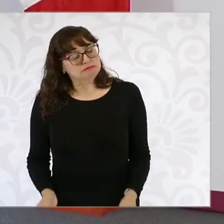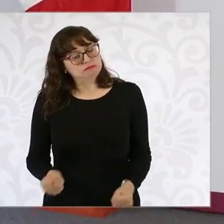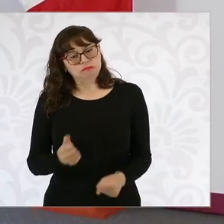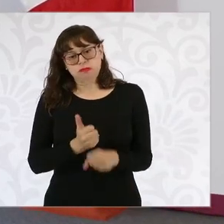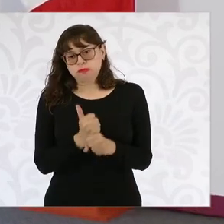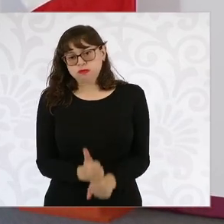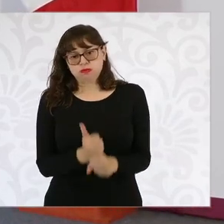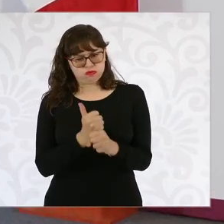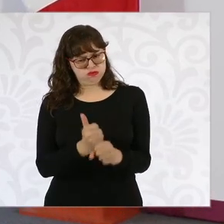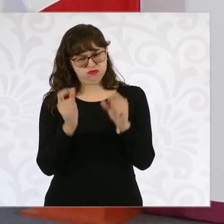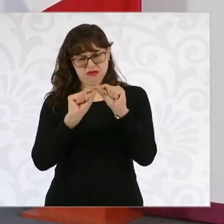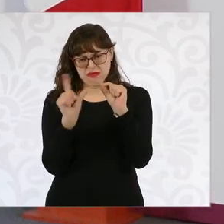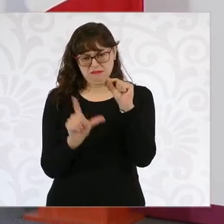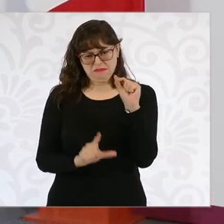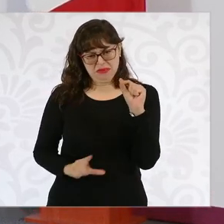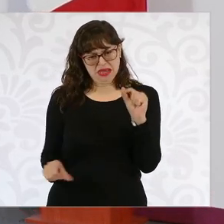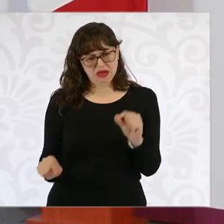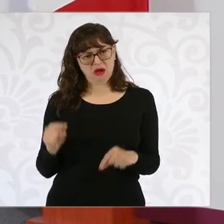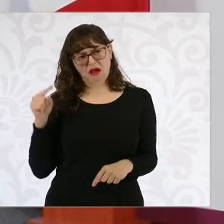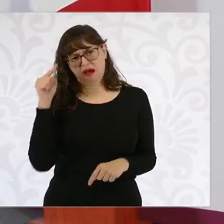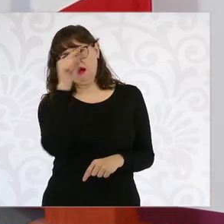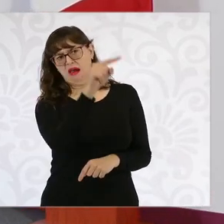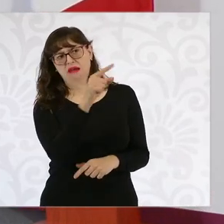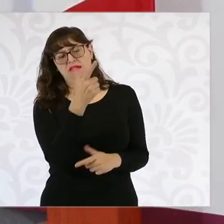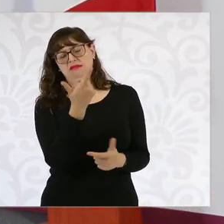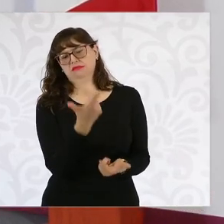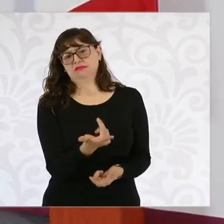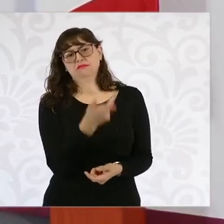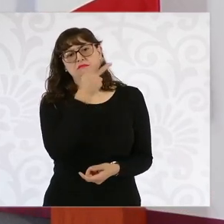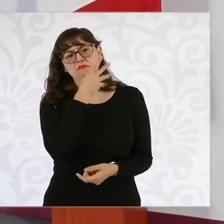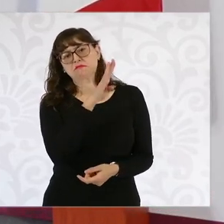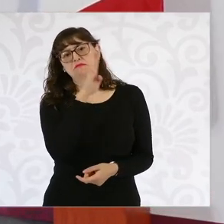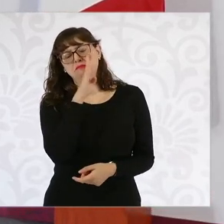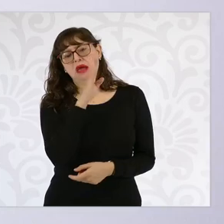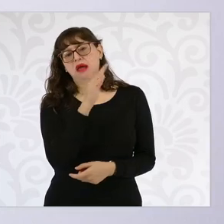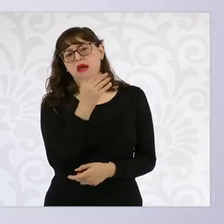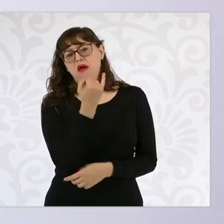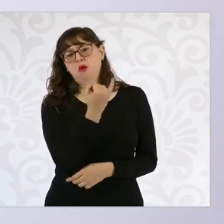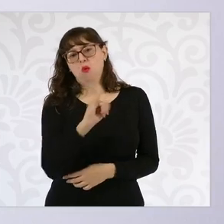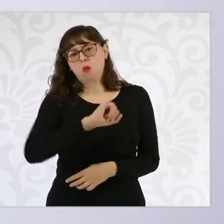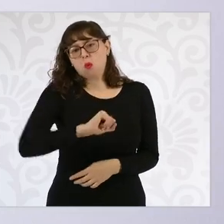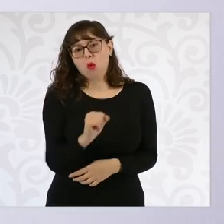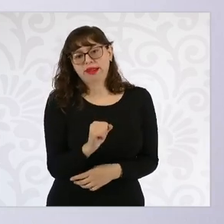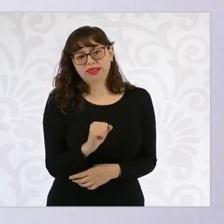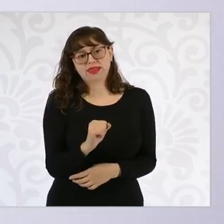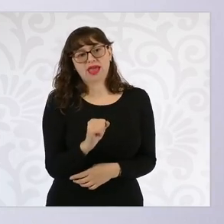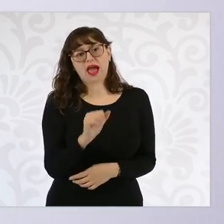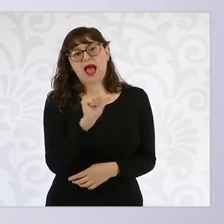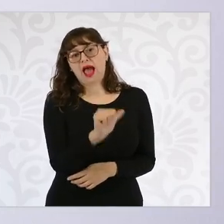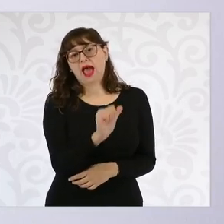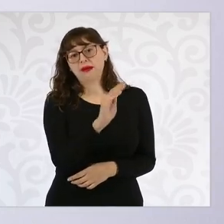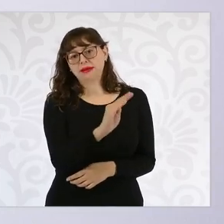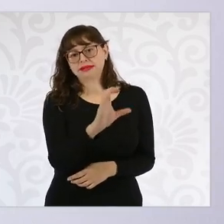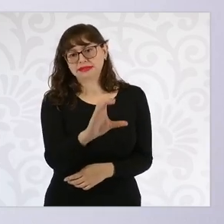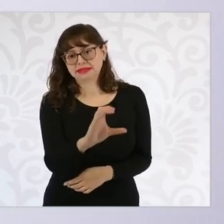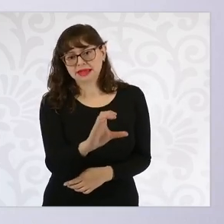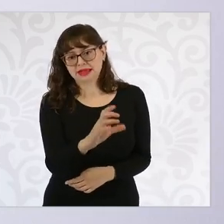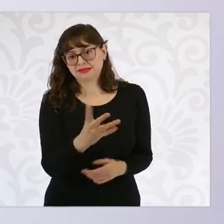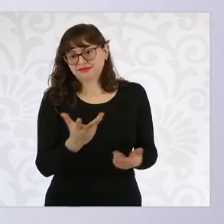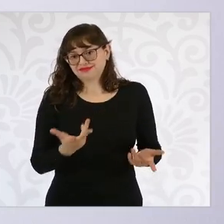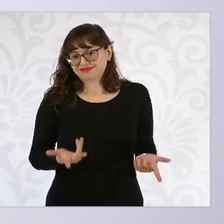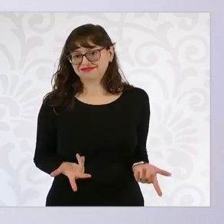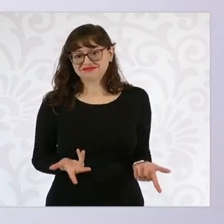madres de la guardería ABC. Entonces, estaba planteado como un negocio para quien